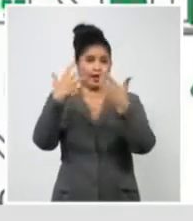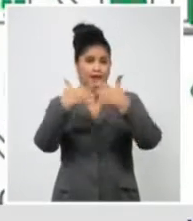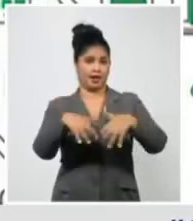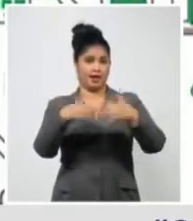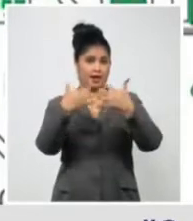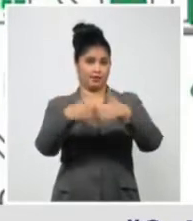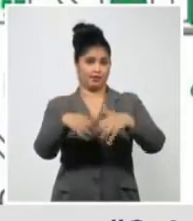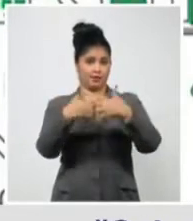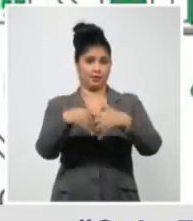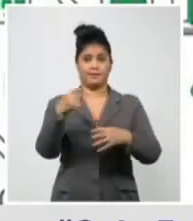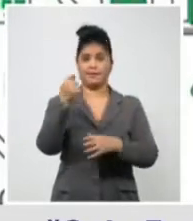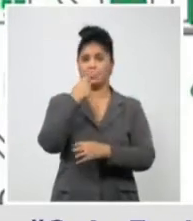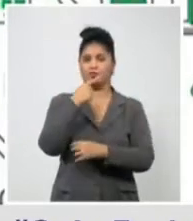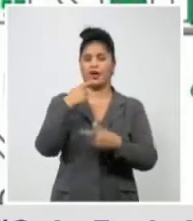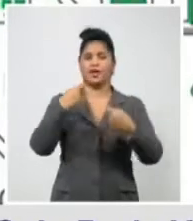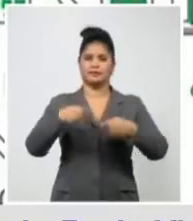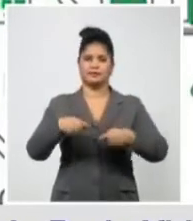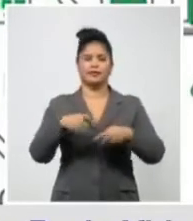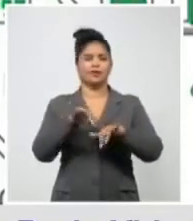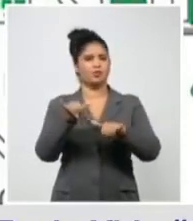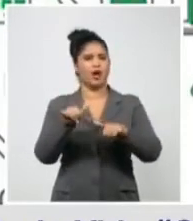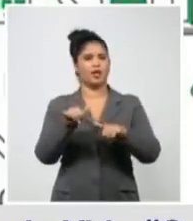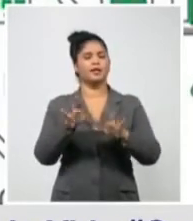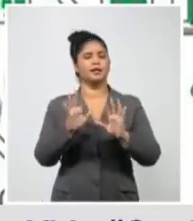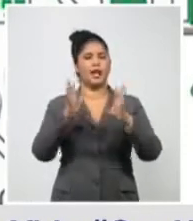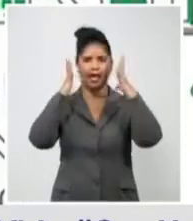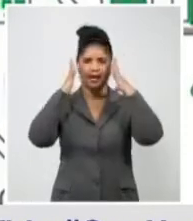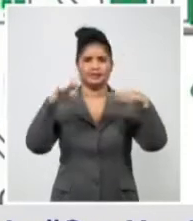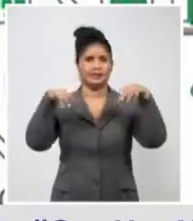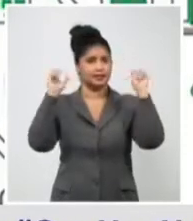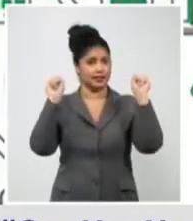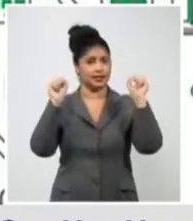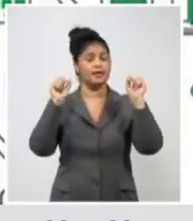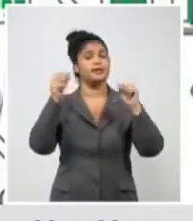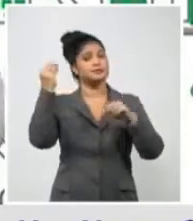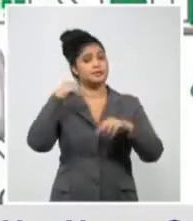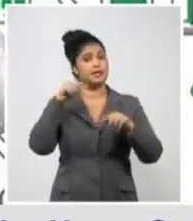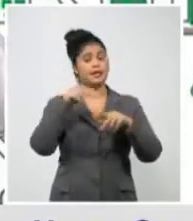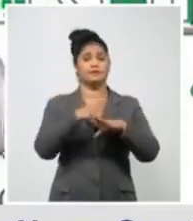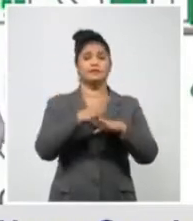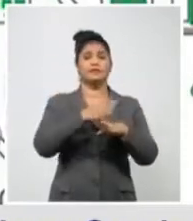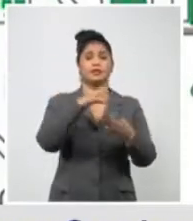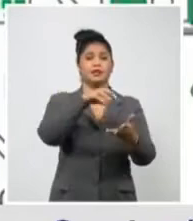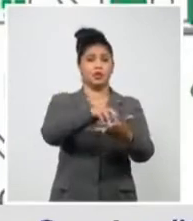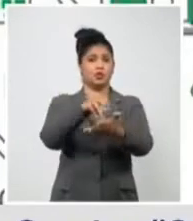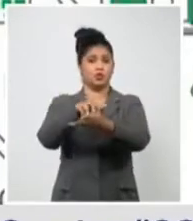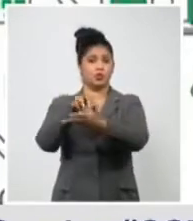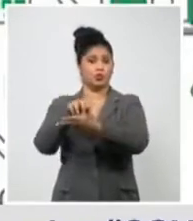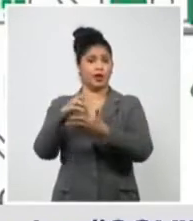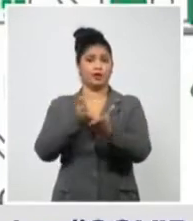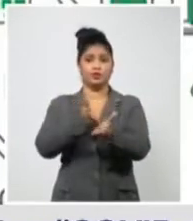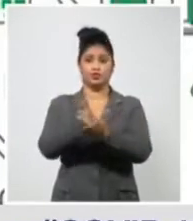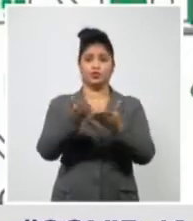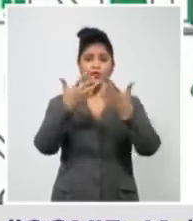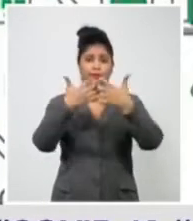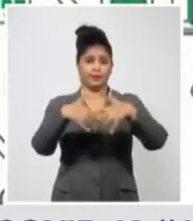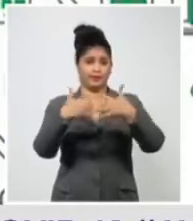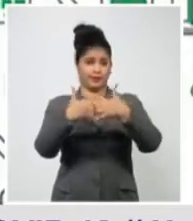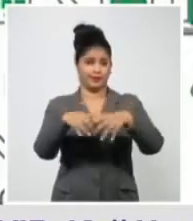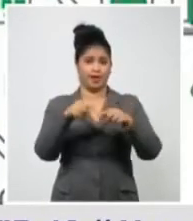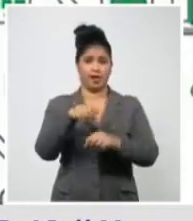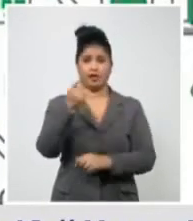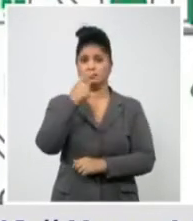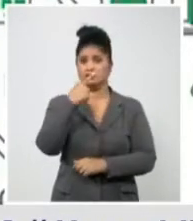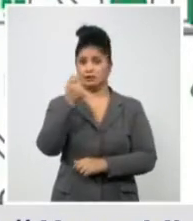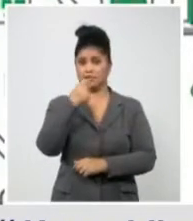sentido. Y bueno, sé que estas instituciones están trabajando en este sentido en el supuesto de que realmente tuviera